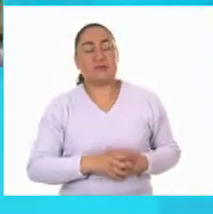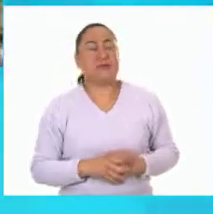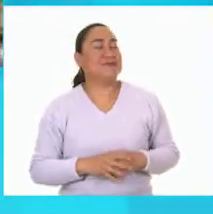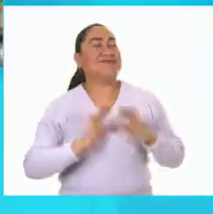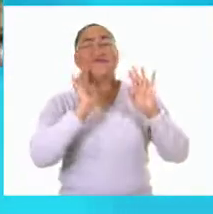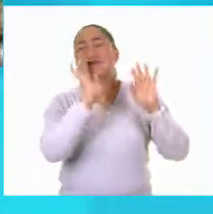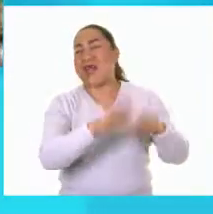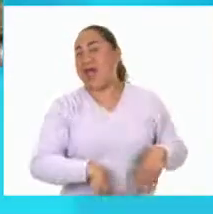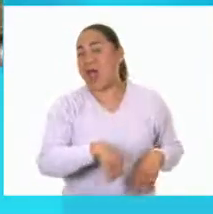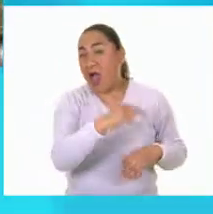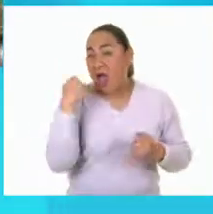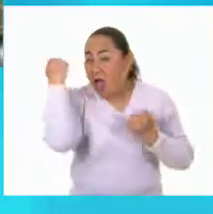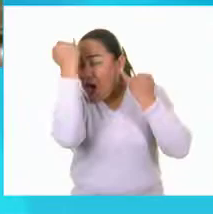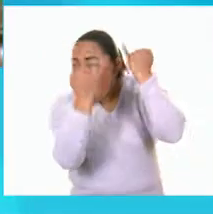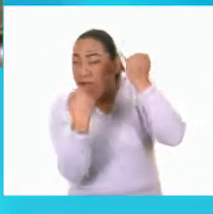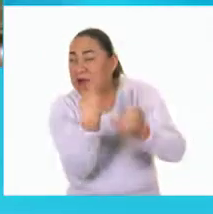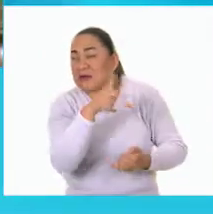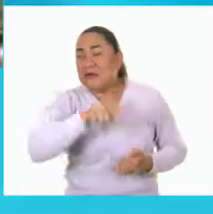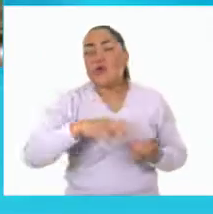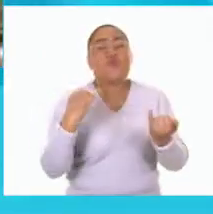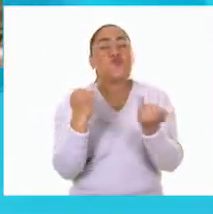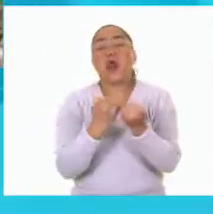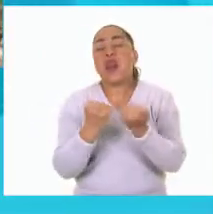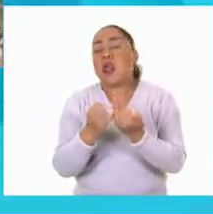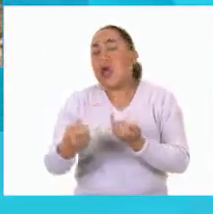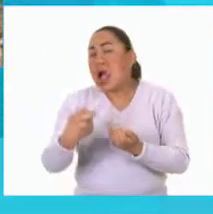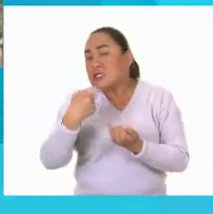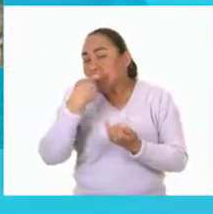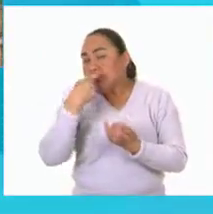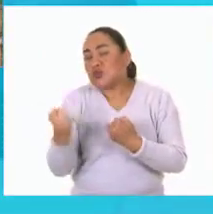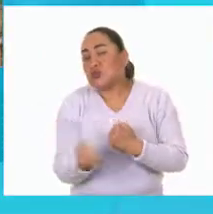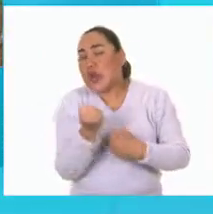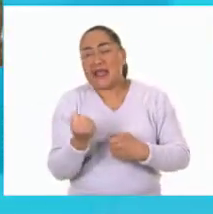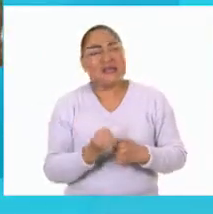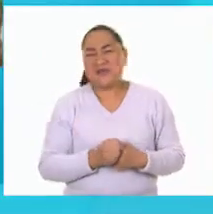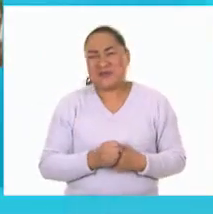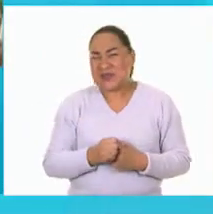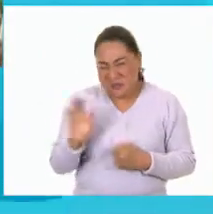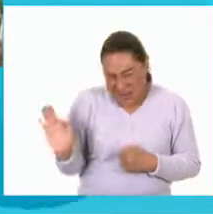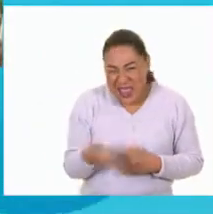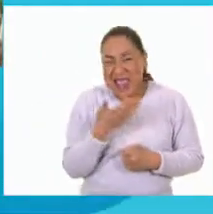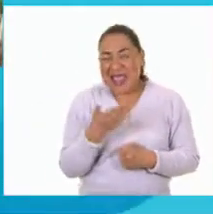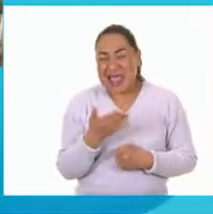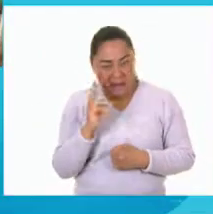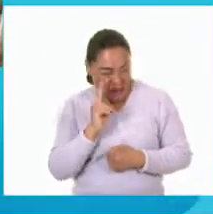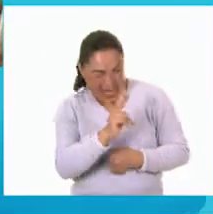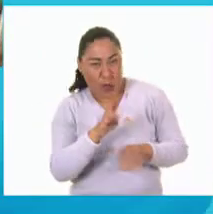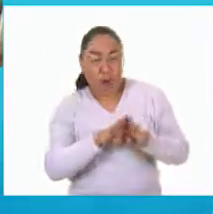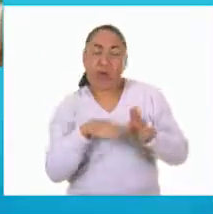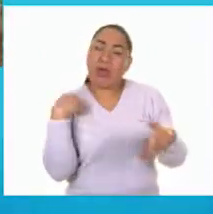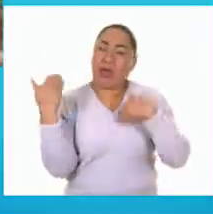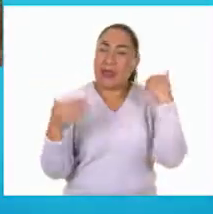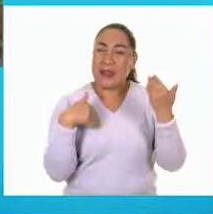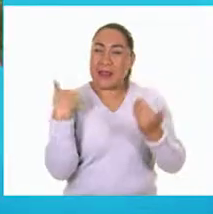Patrañas. Son supersticiones. Como las galletas de la suerte. ¡No, Steph! ¡Anímate! ¡Te vas a divertir! ¡Vamos!